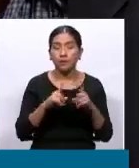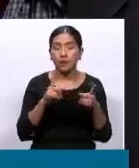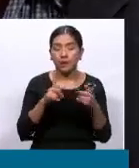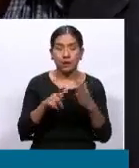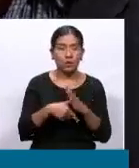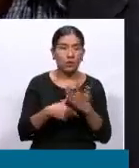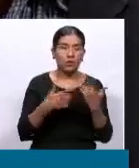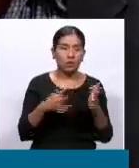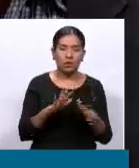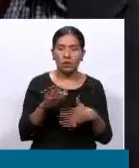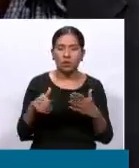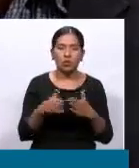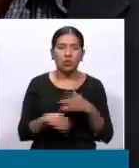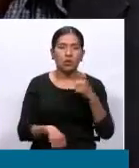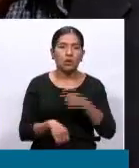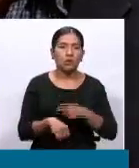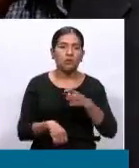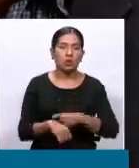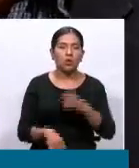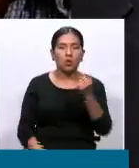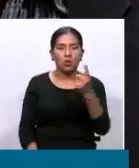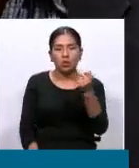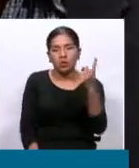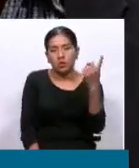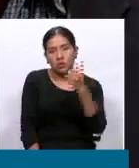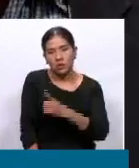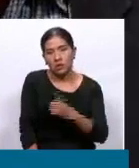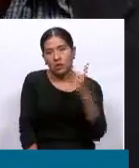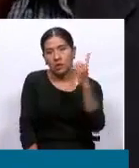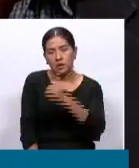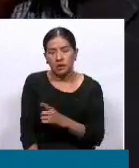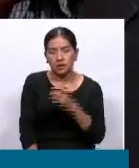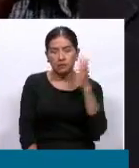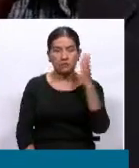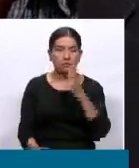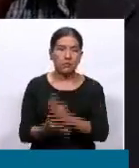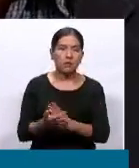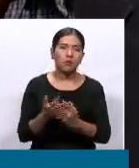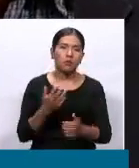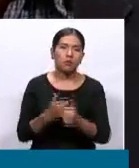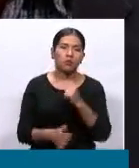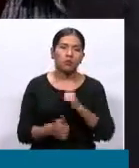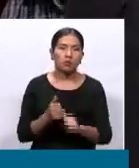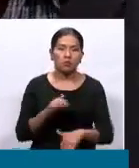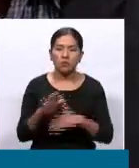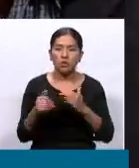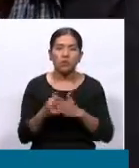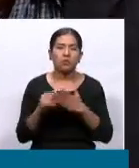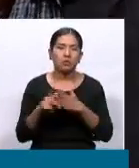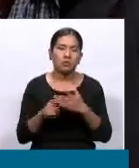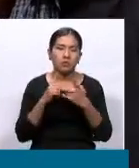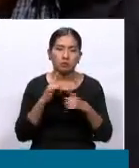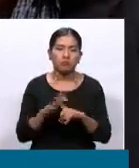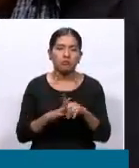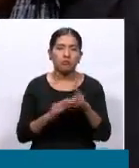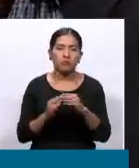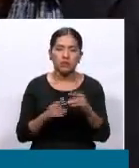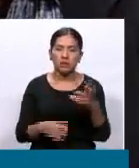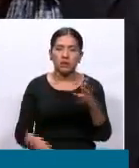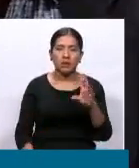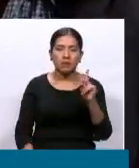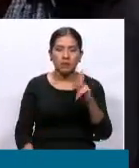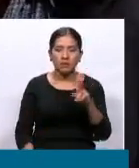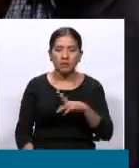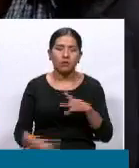de 11 días de un paro cívico, va a repercutir necesariamente en población descontenta, en